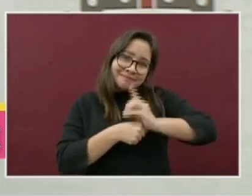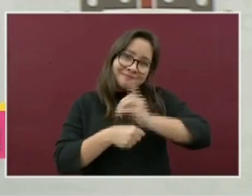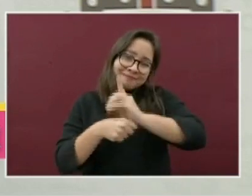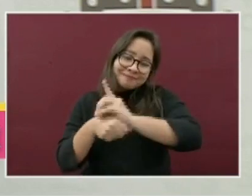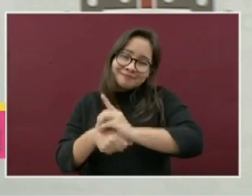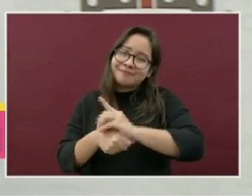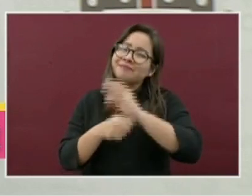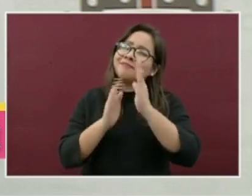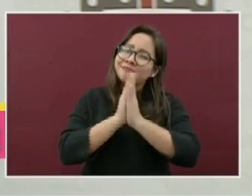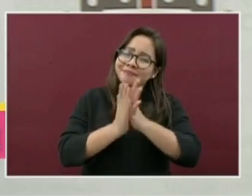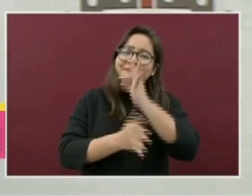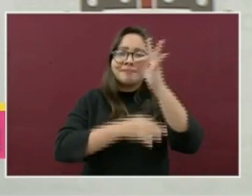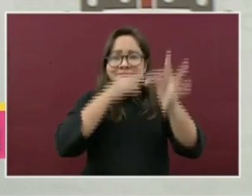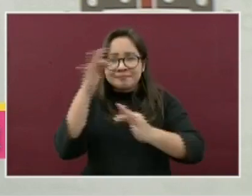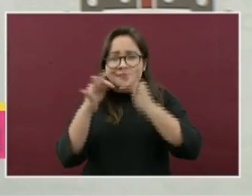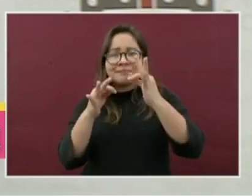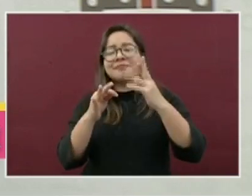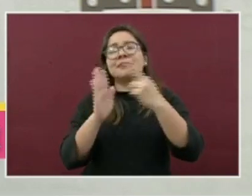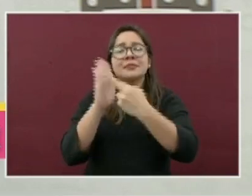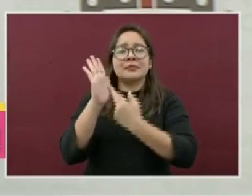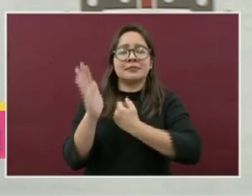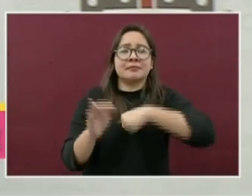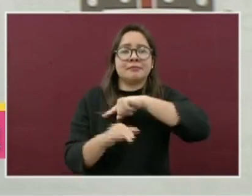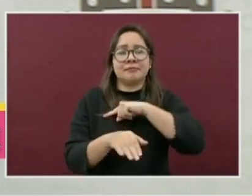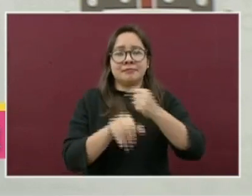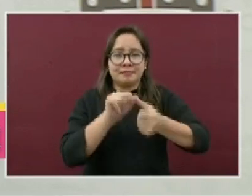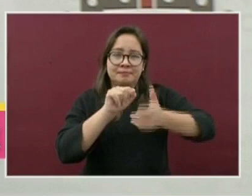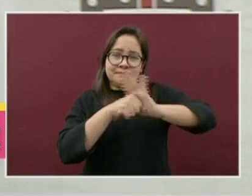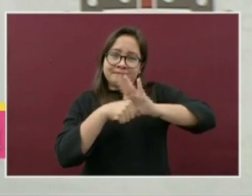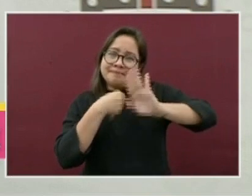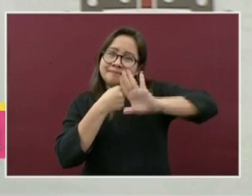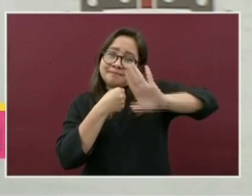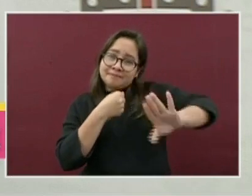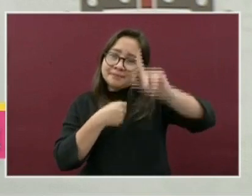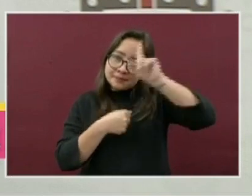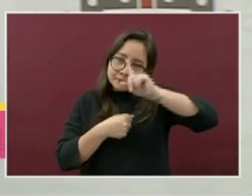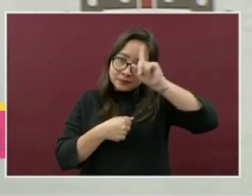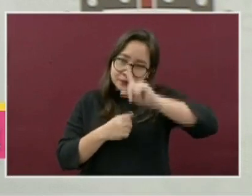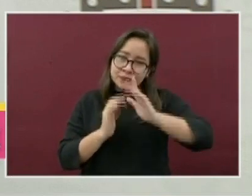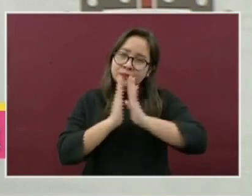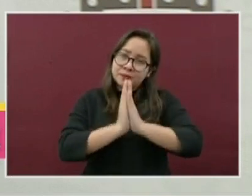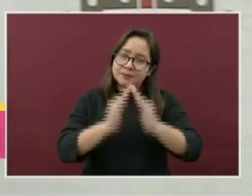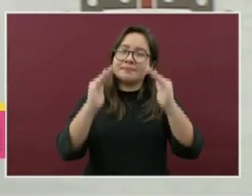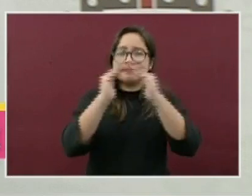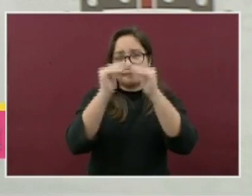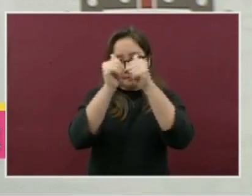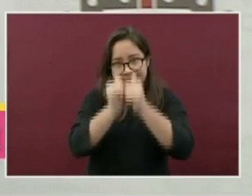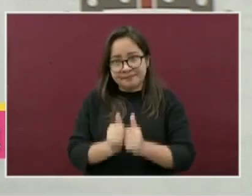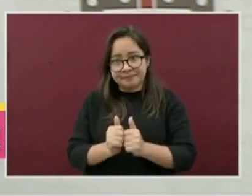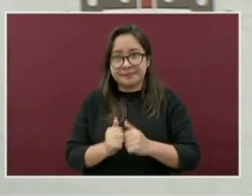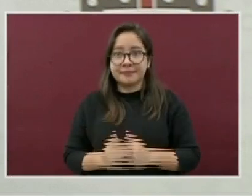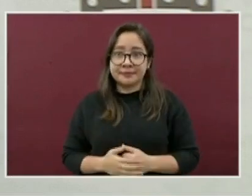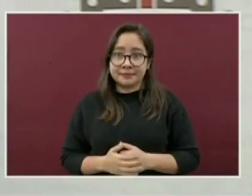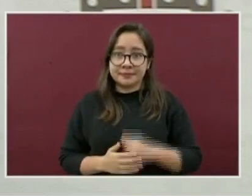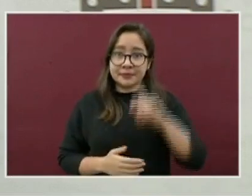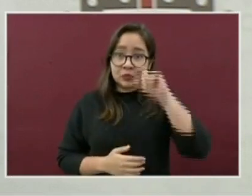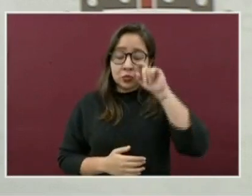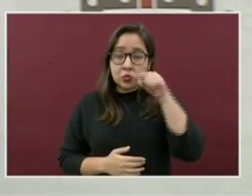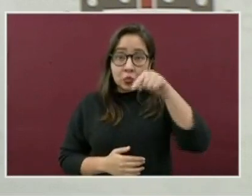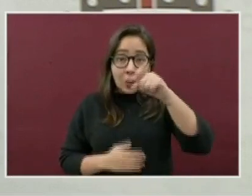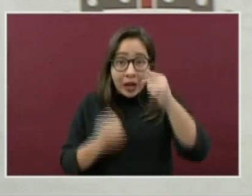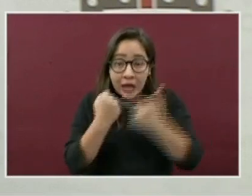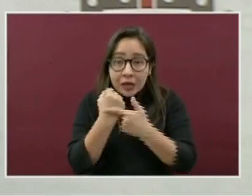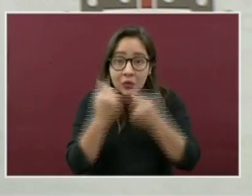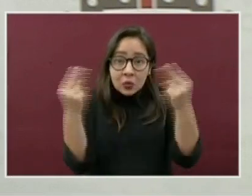contagio de COVID-19. Así que le recomendamos, de preferencia, quédese en casa. Salga lo